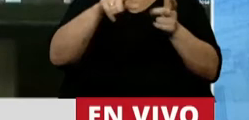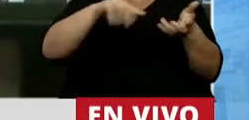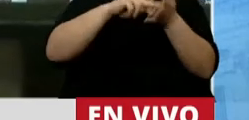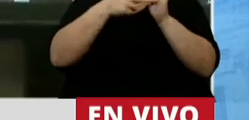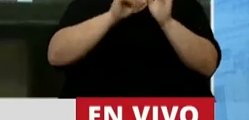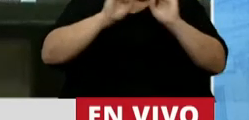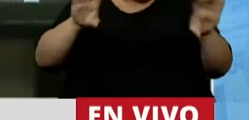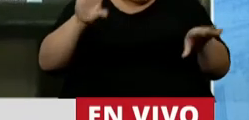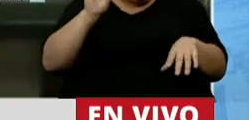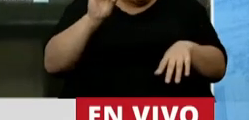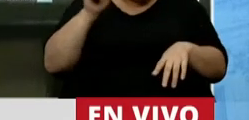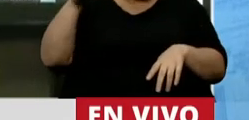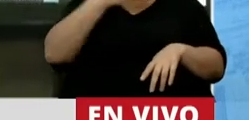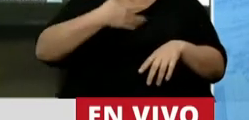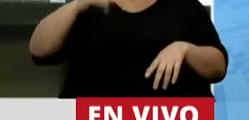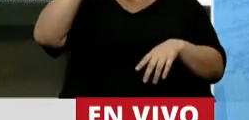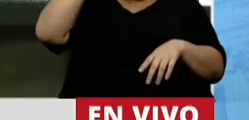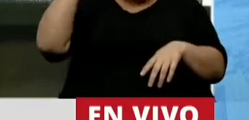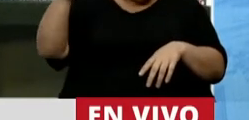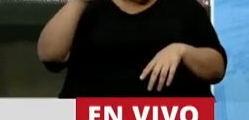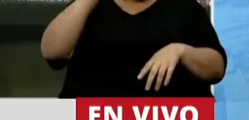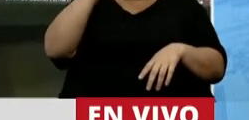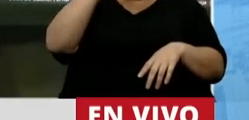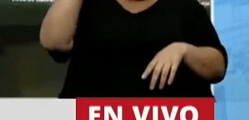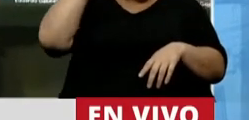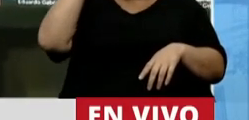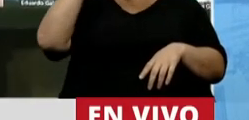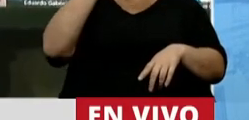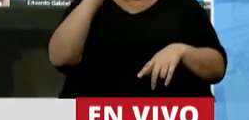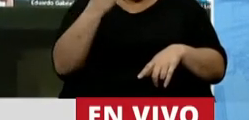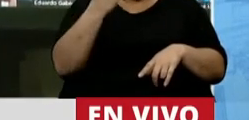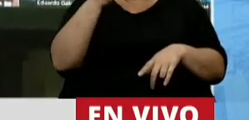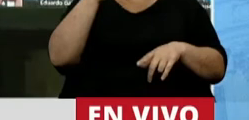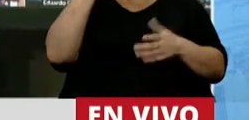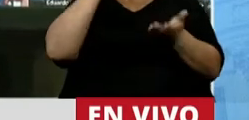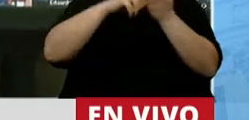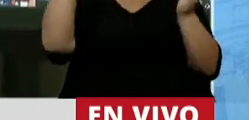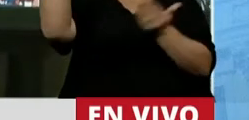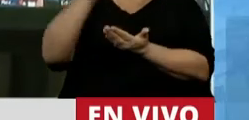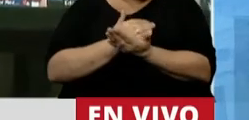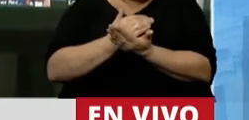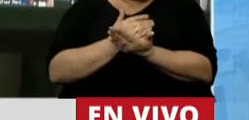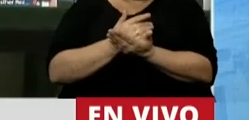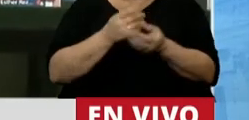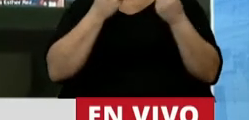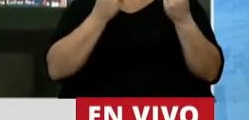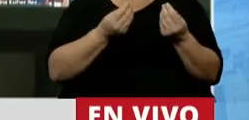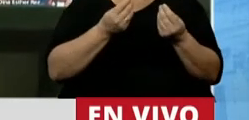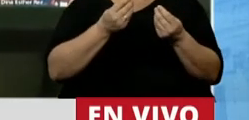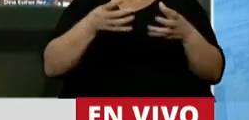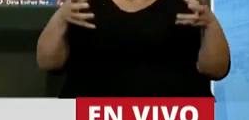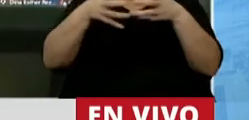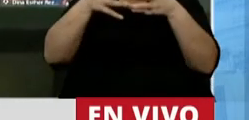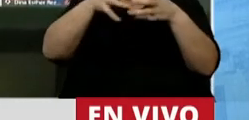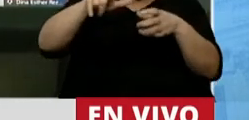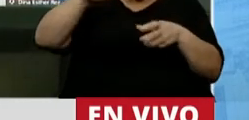difícil el presidente uruguayo, la calle Pou, bajó los impuestos porque el sector